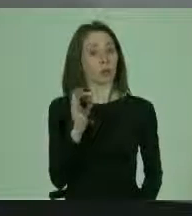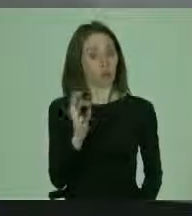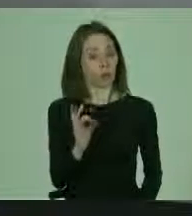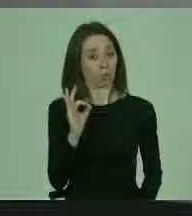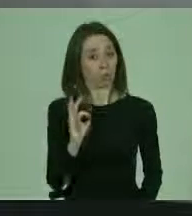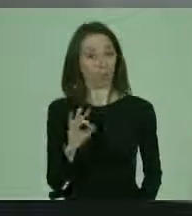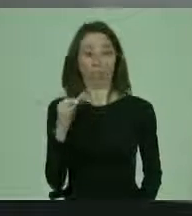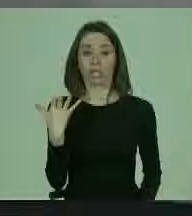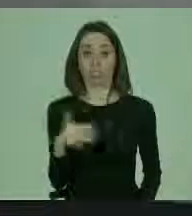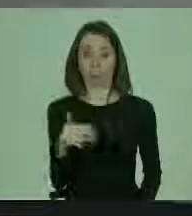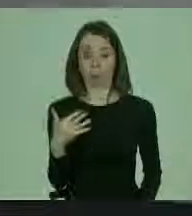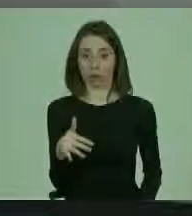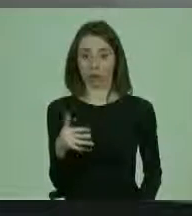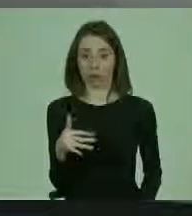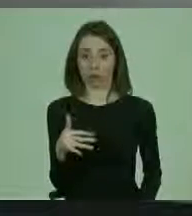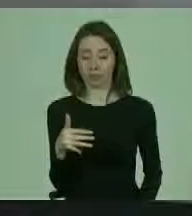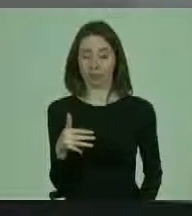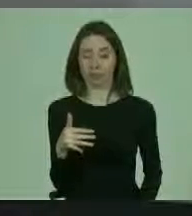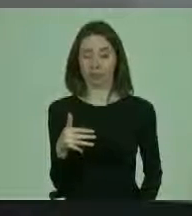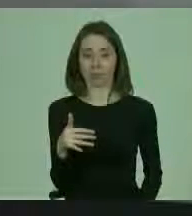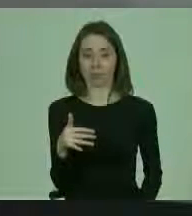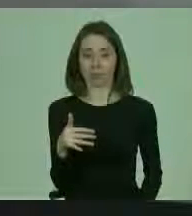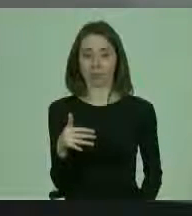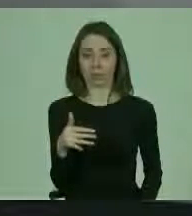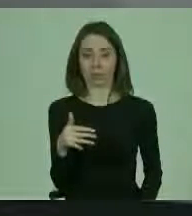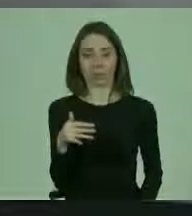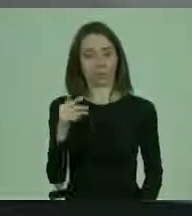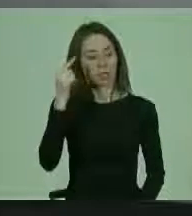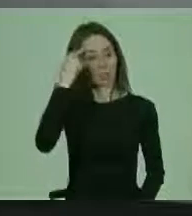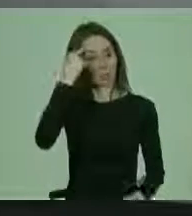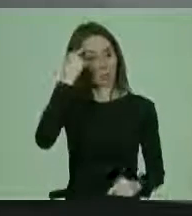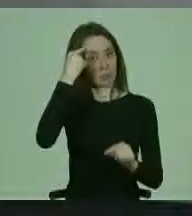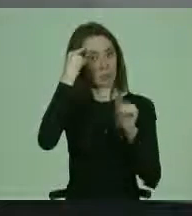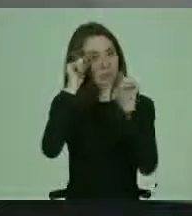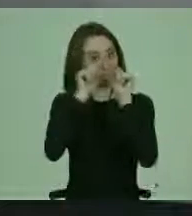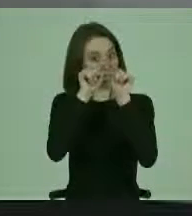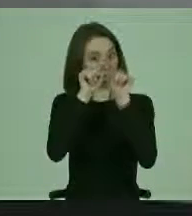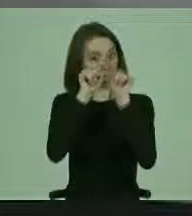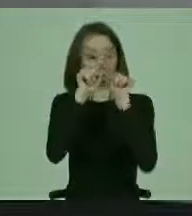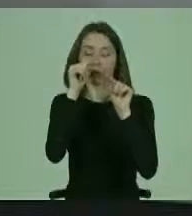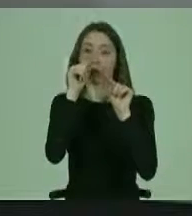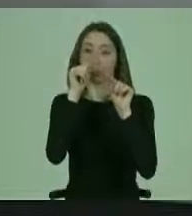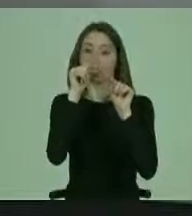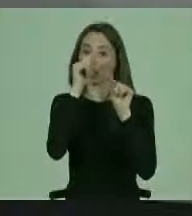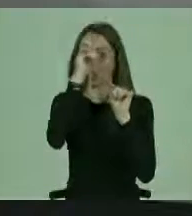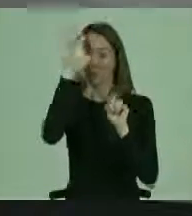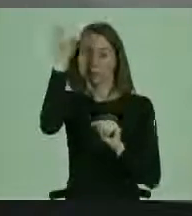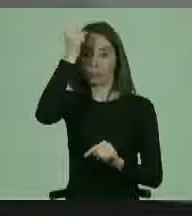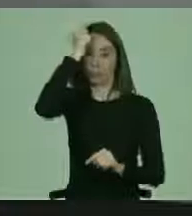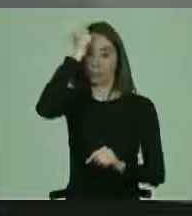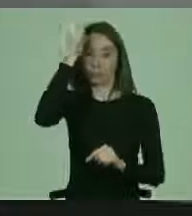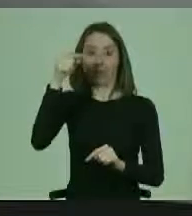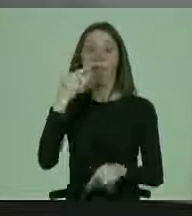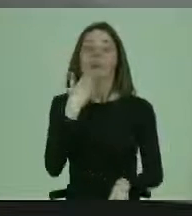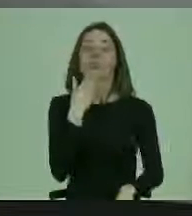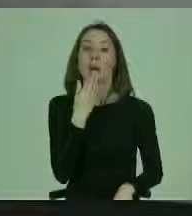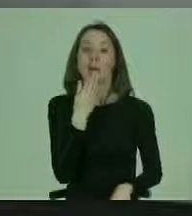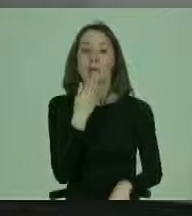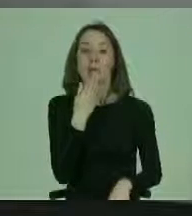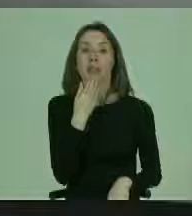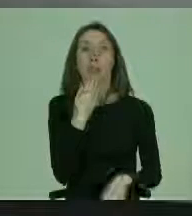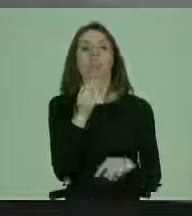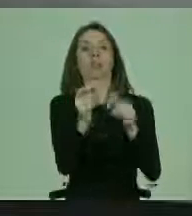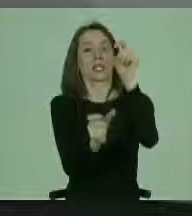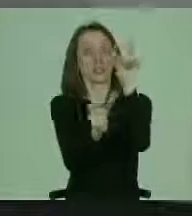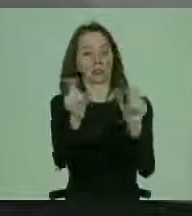muy importante tener subrayado este punto de vista, como decía, también en la toma